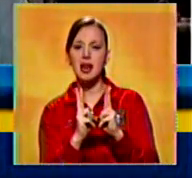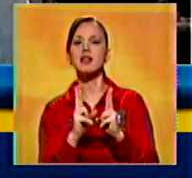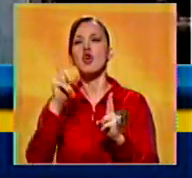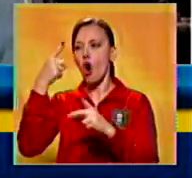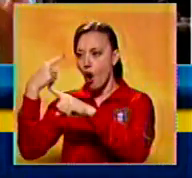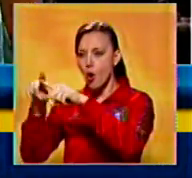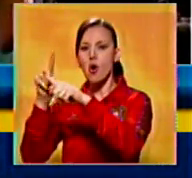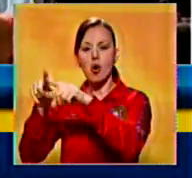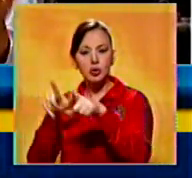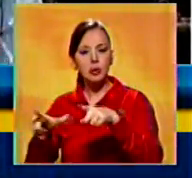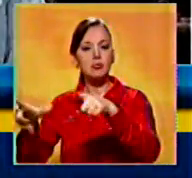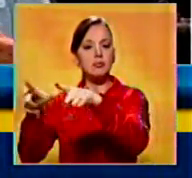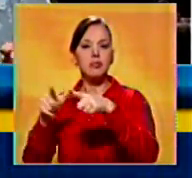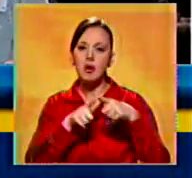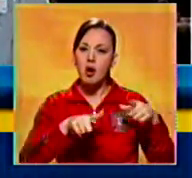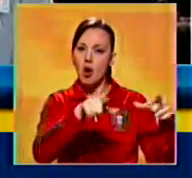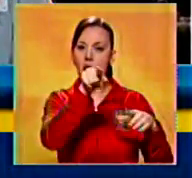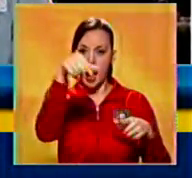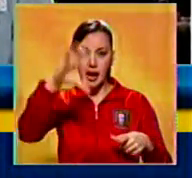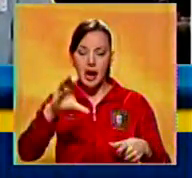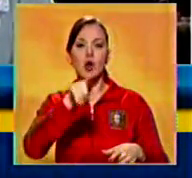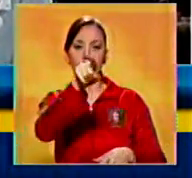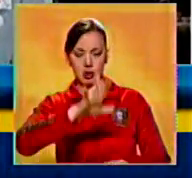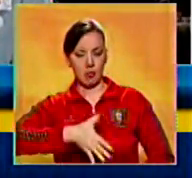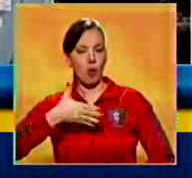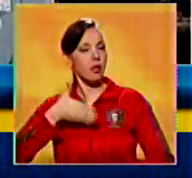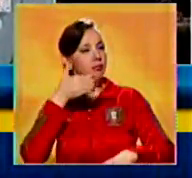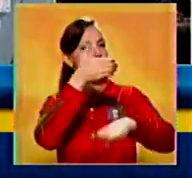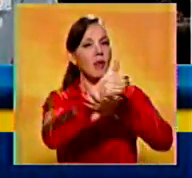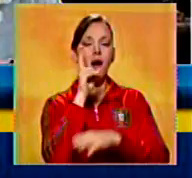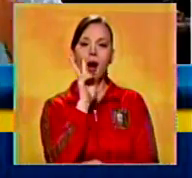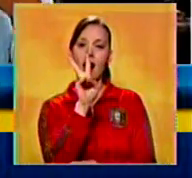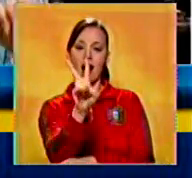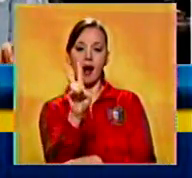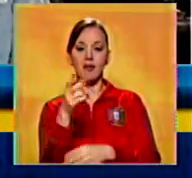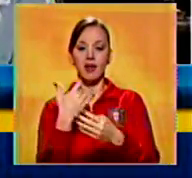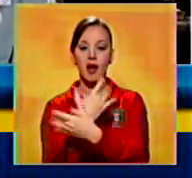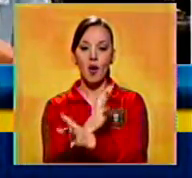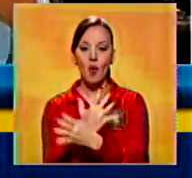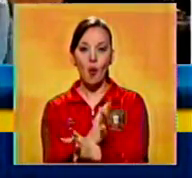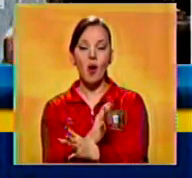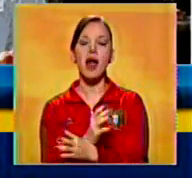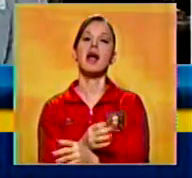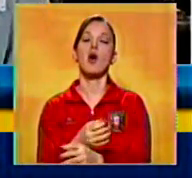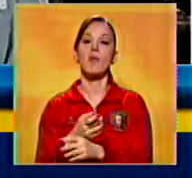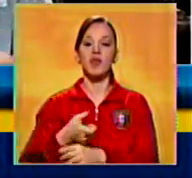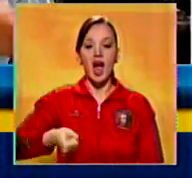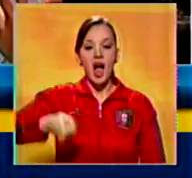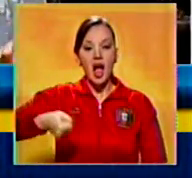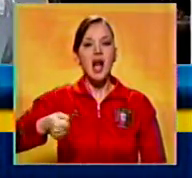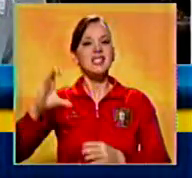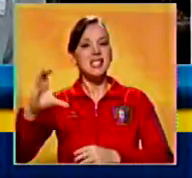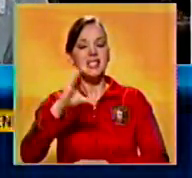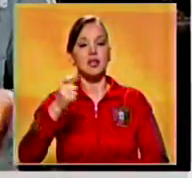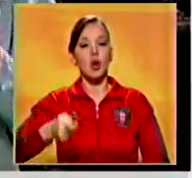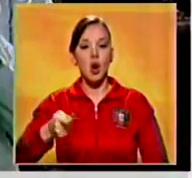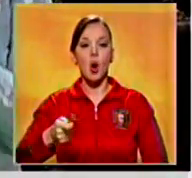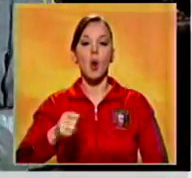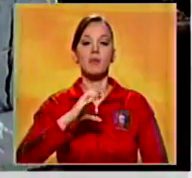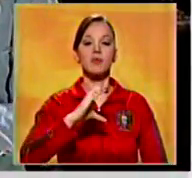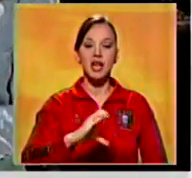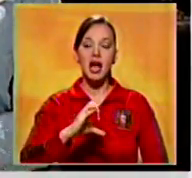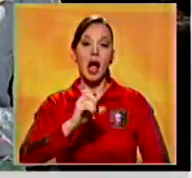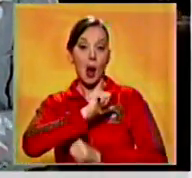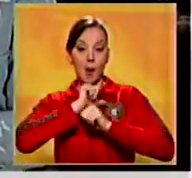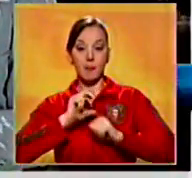la ciudad de Caracas donde usted podrá ir a disfrutar del partido, el Centro Comercial Tolón, la Hermandad Gallega, el Centro Portugués, el